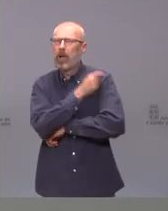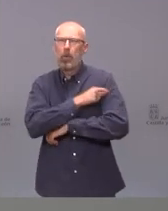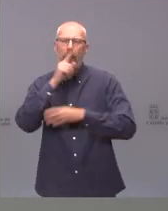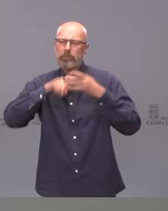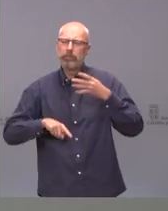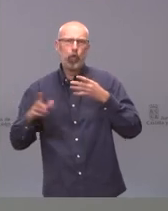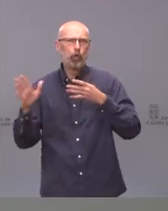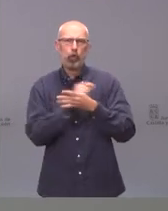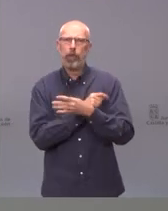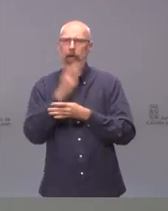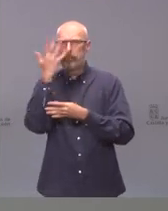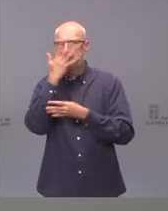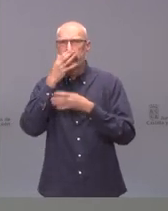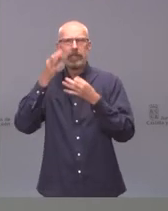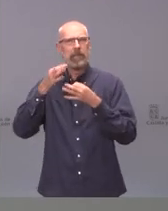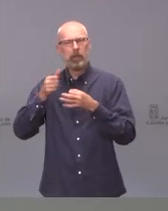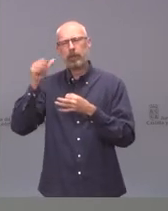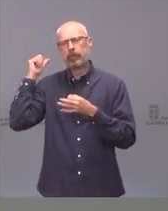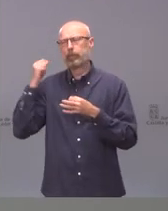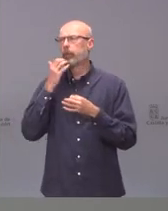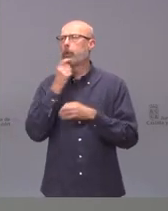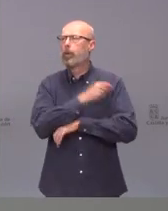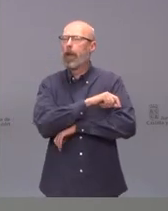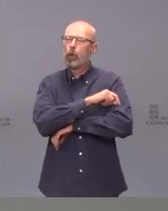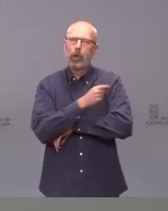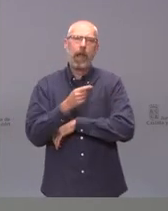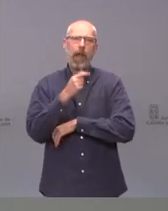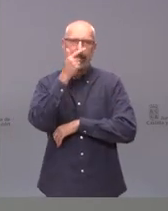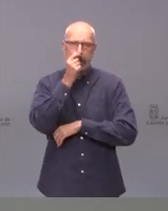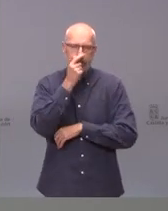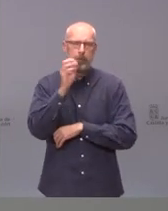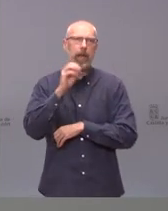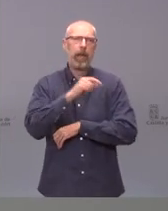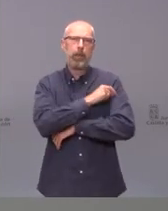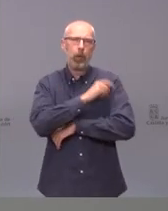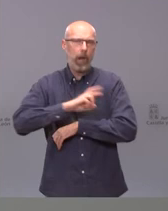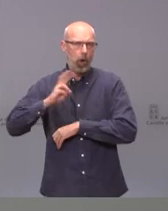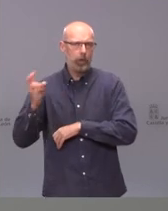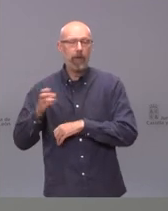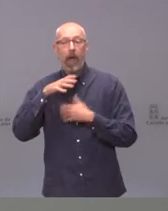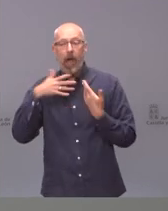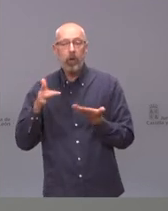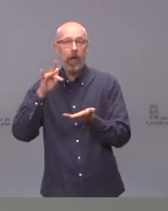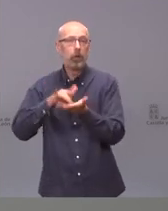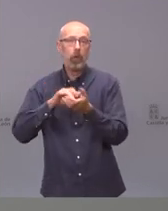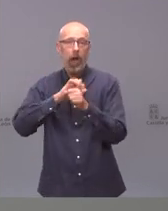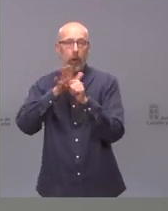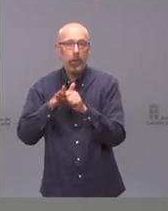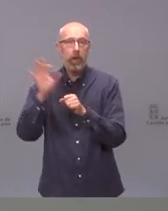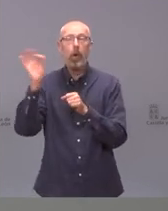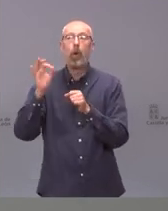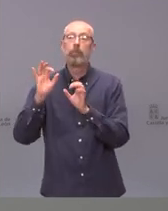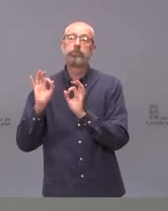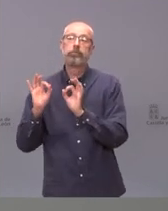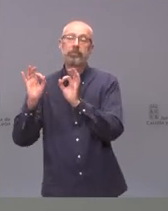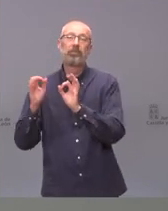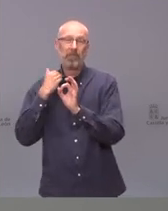ha existido con las vacunas de la gripe, con otras vacunas y en este momento con las del COVID y AstraZeneca ha habido más recelo.